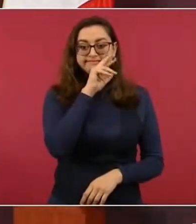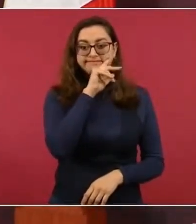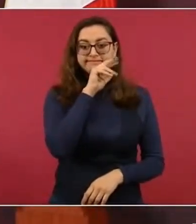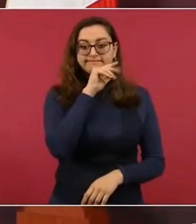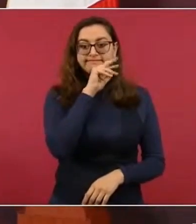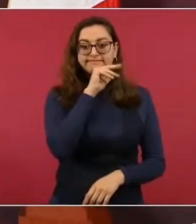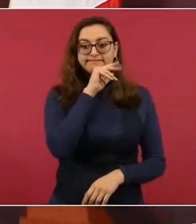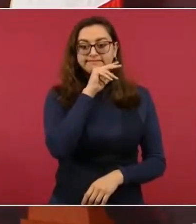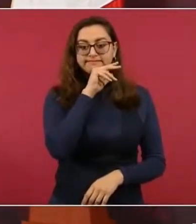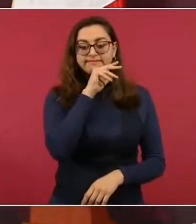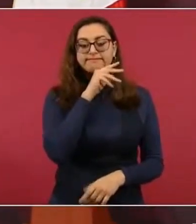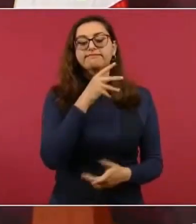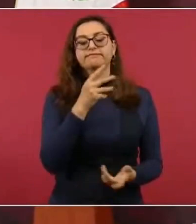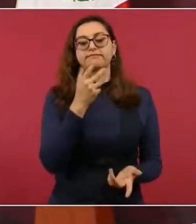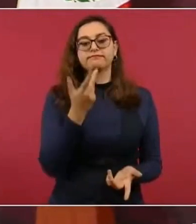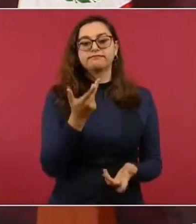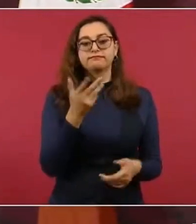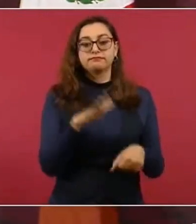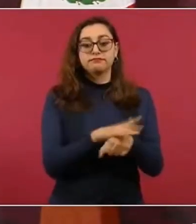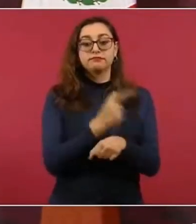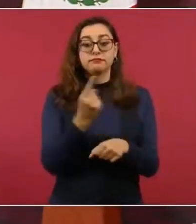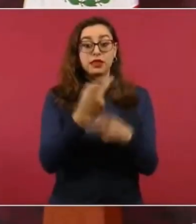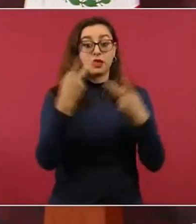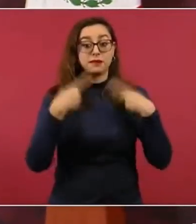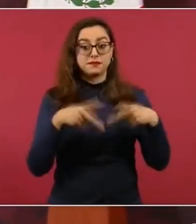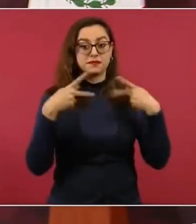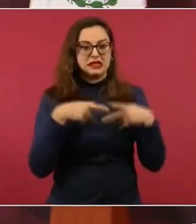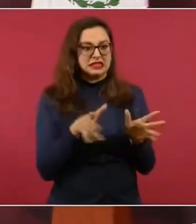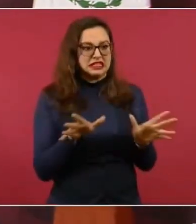está involucrando a la población.